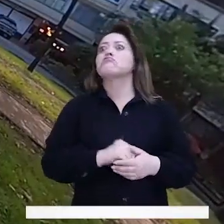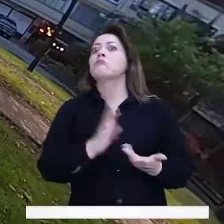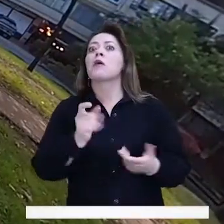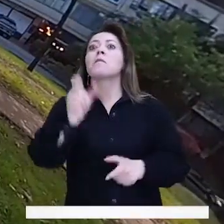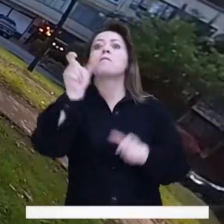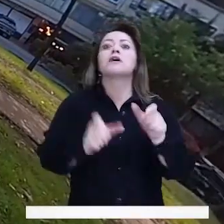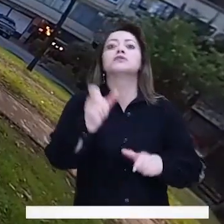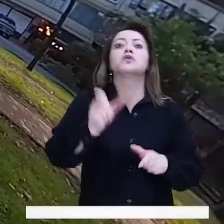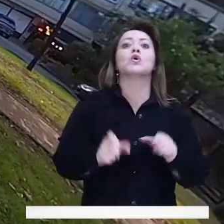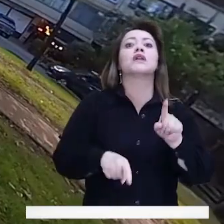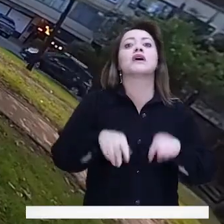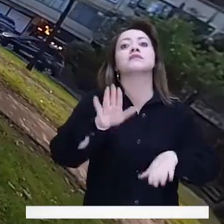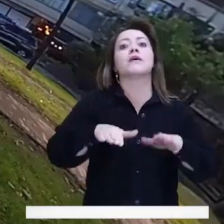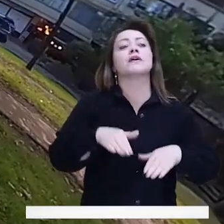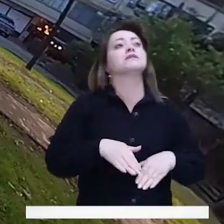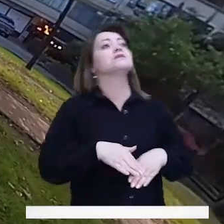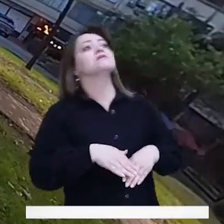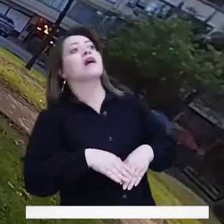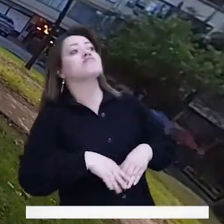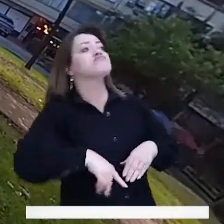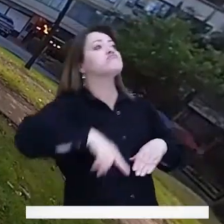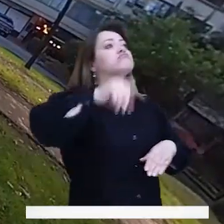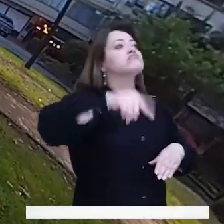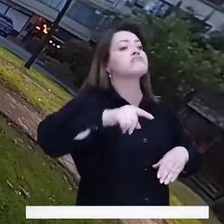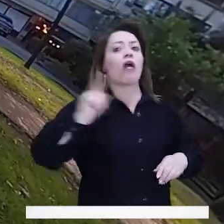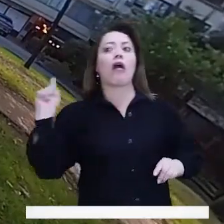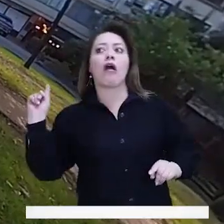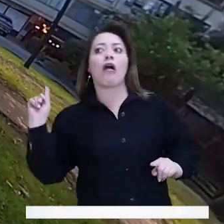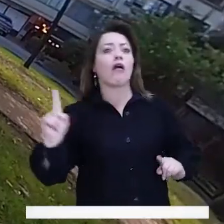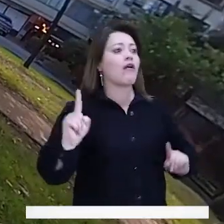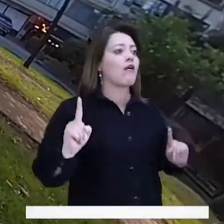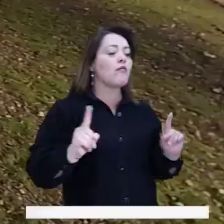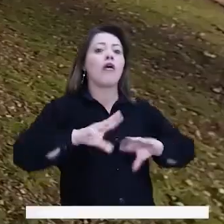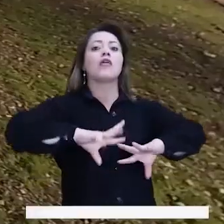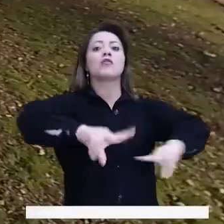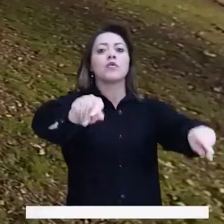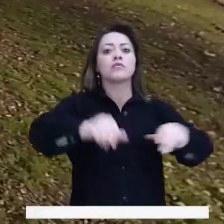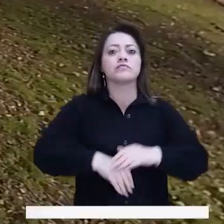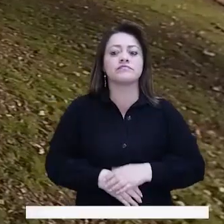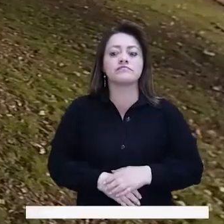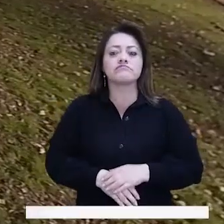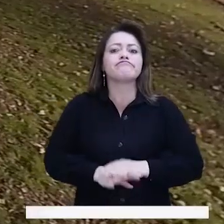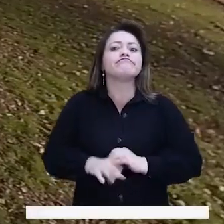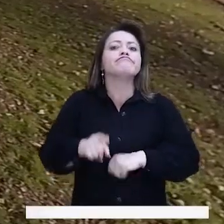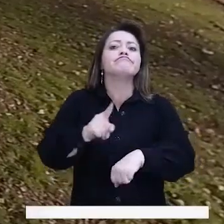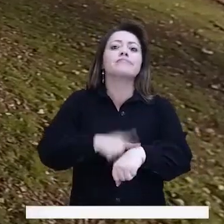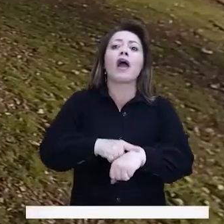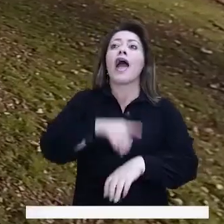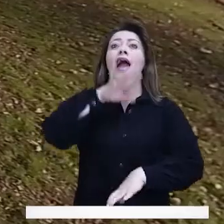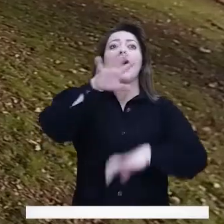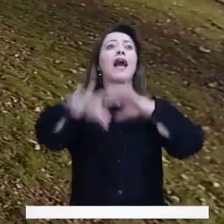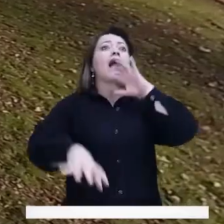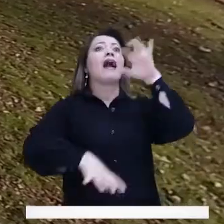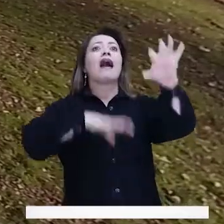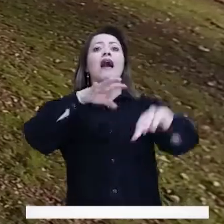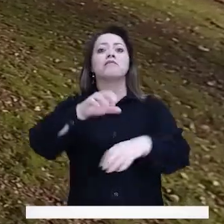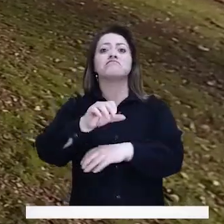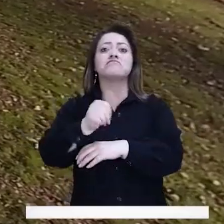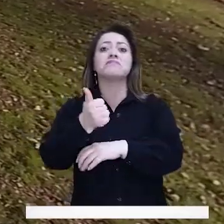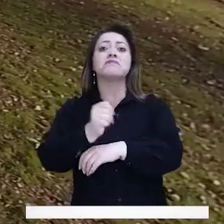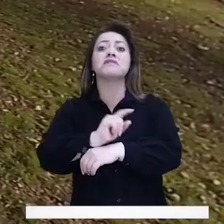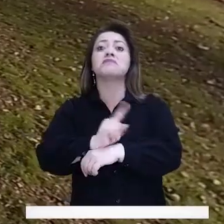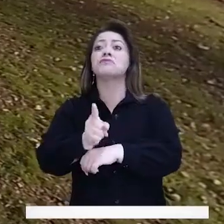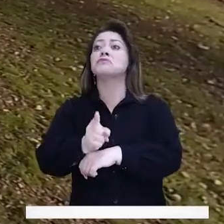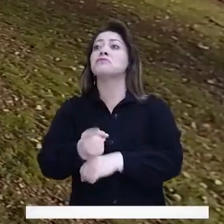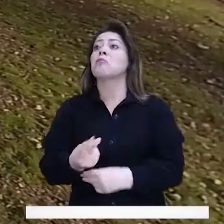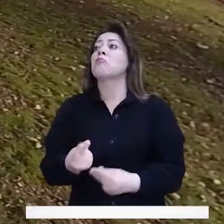carro, un Uber, lo que sea, y se suben a la moto, a una moto que ya los está esperando previamente. Pero siempre que pasa eso, como que pasa mucho tiempo, ayuda, auxilio, en